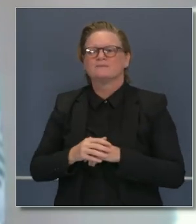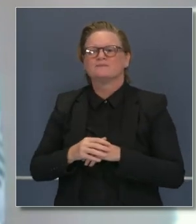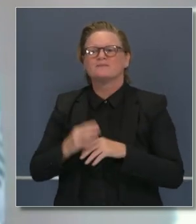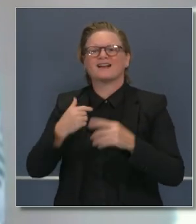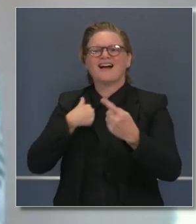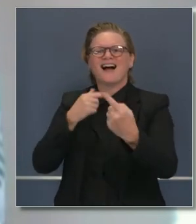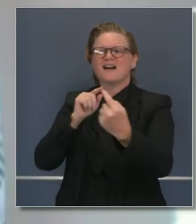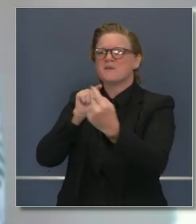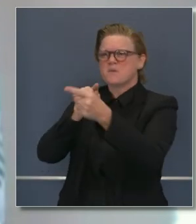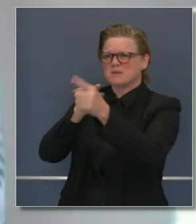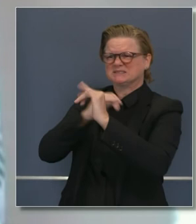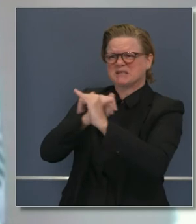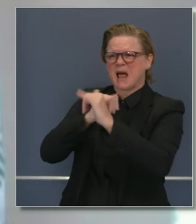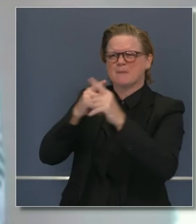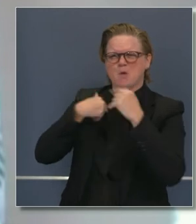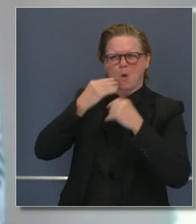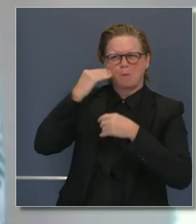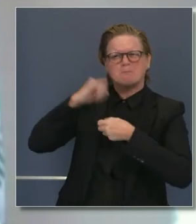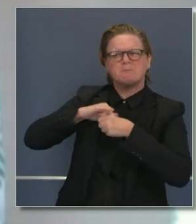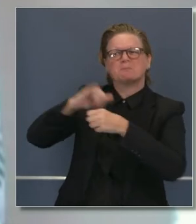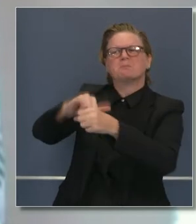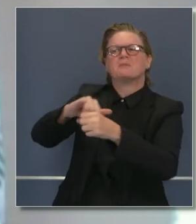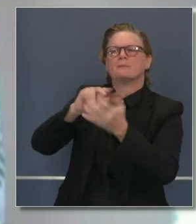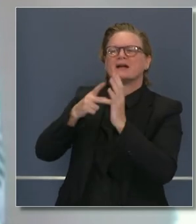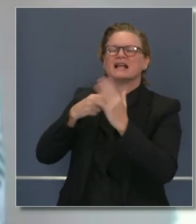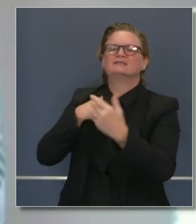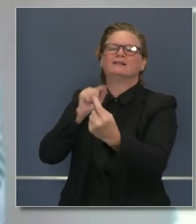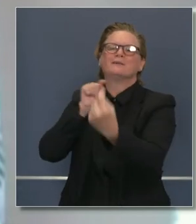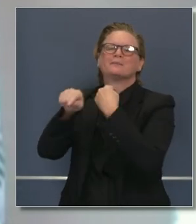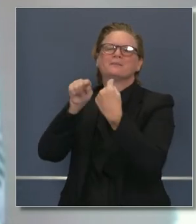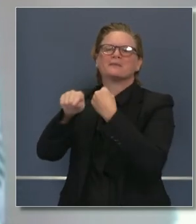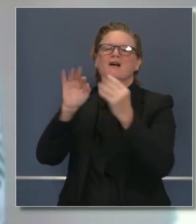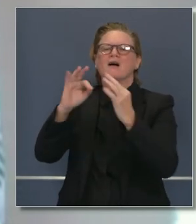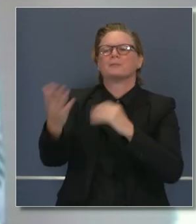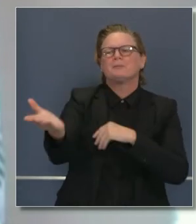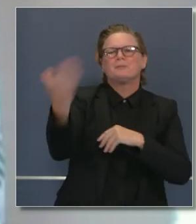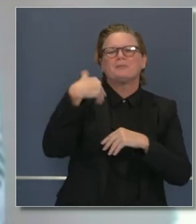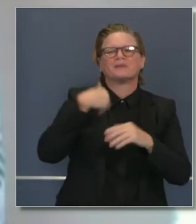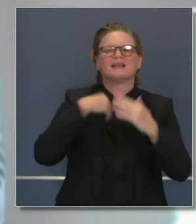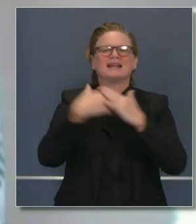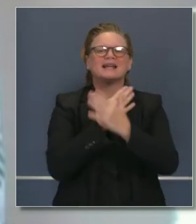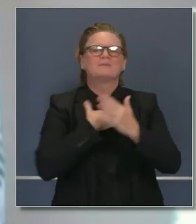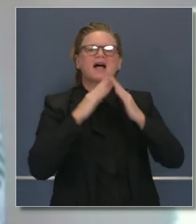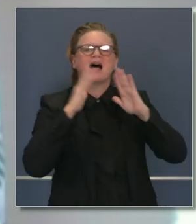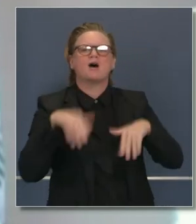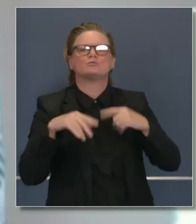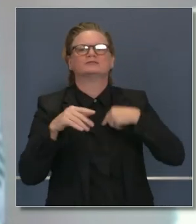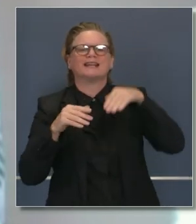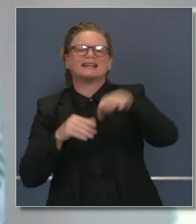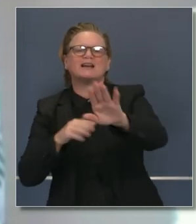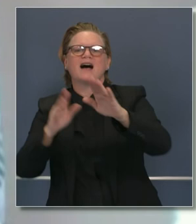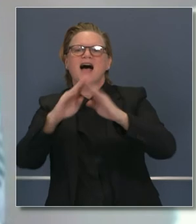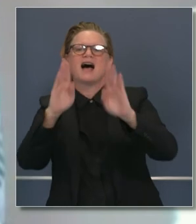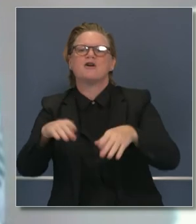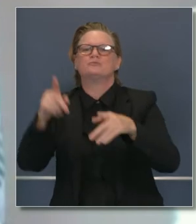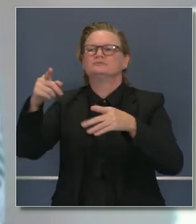personas. Sabemos que algunas órdenes de quedarse en casa cambian la manera que socializamos.